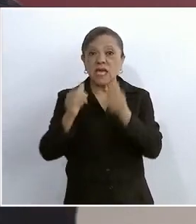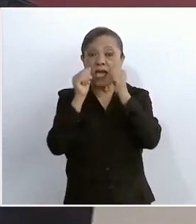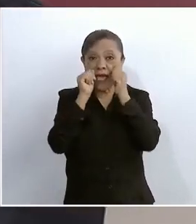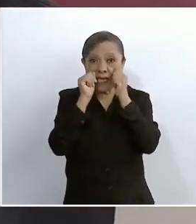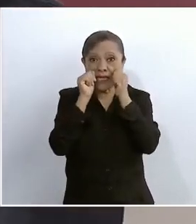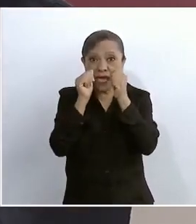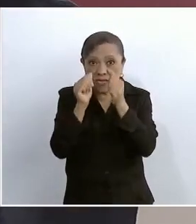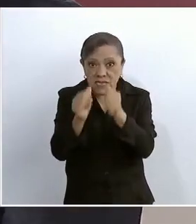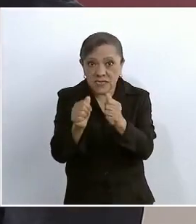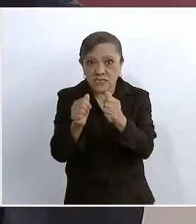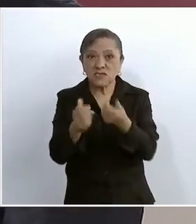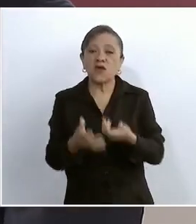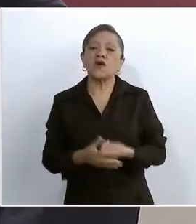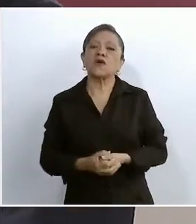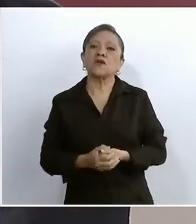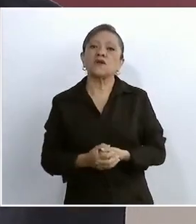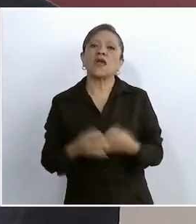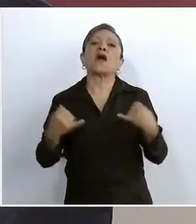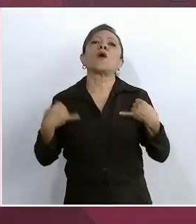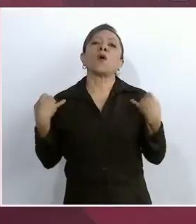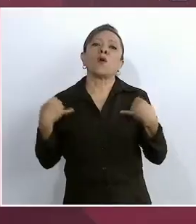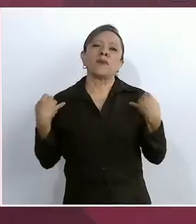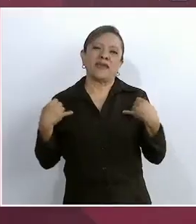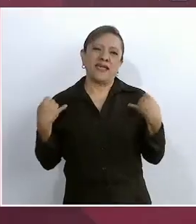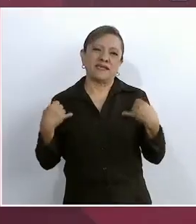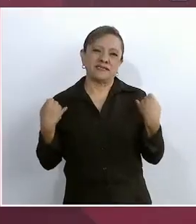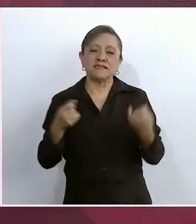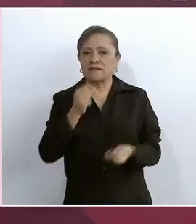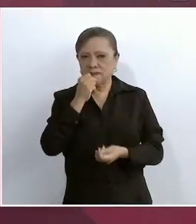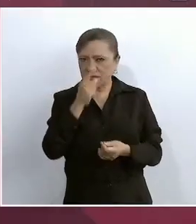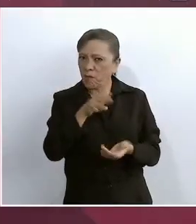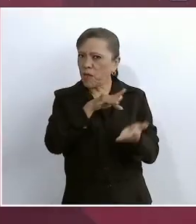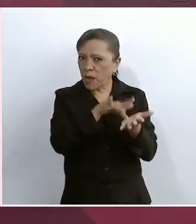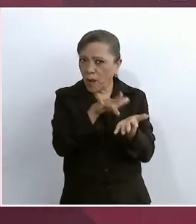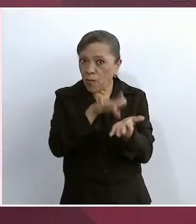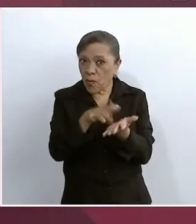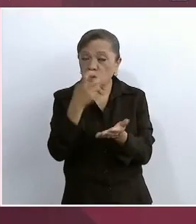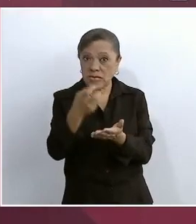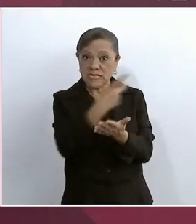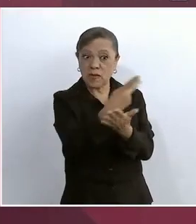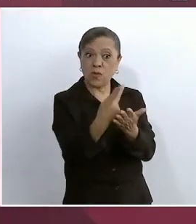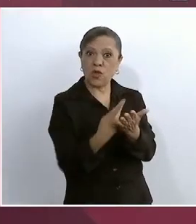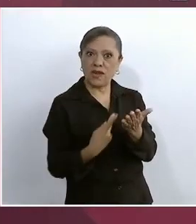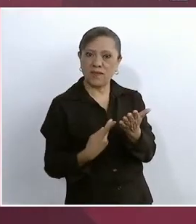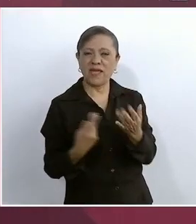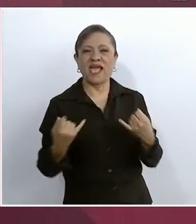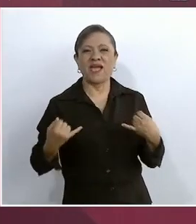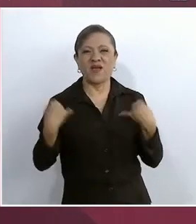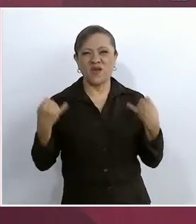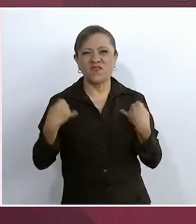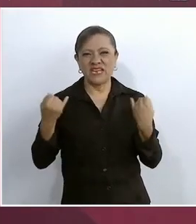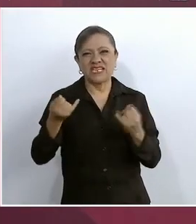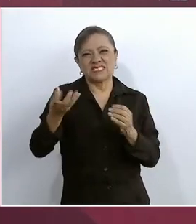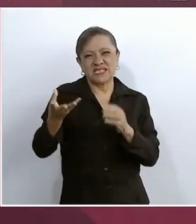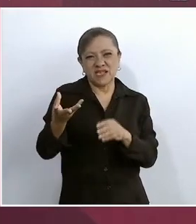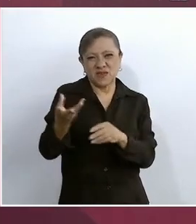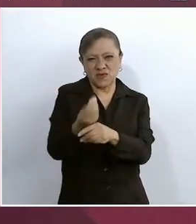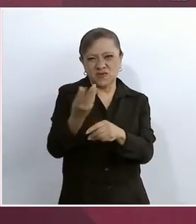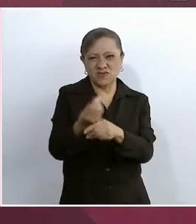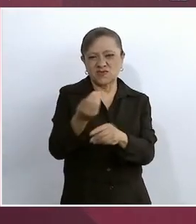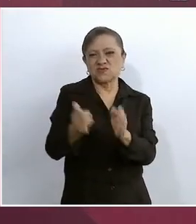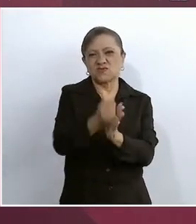a los jóvenes del programa Jóvenes Construyendo el Futuro